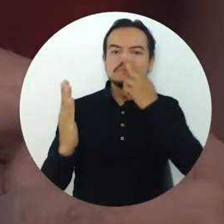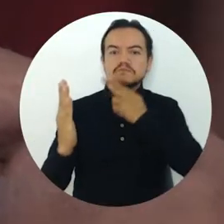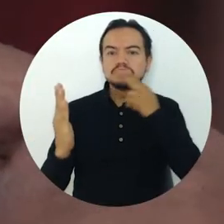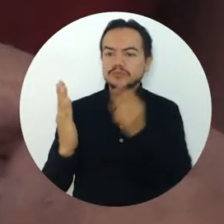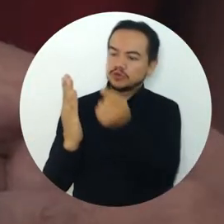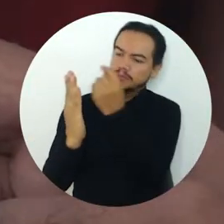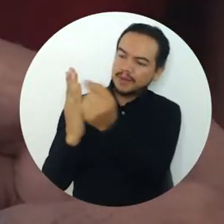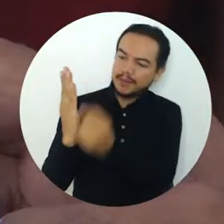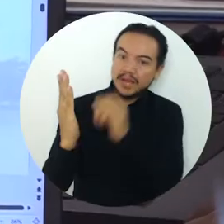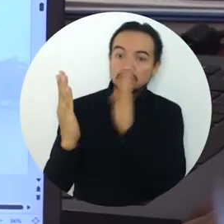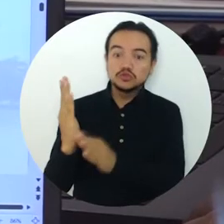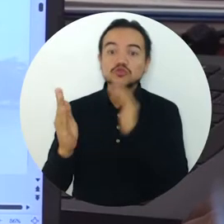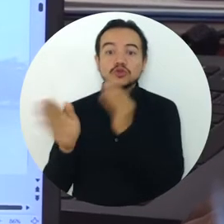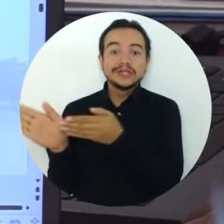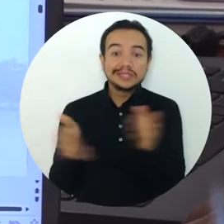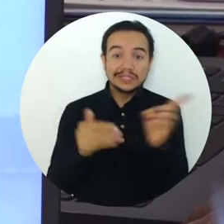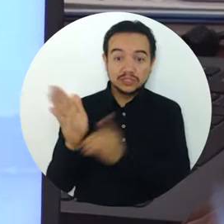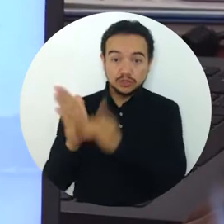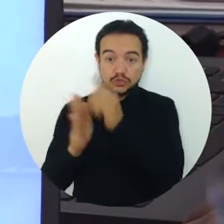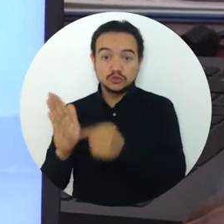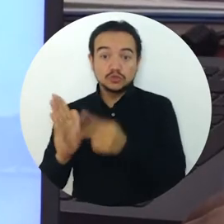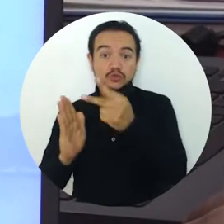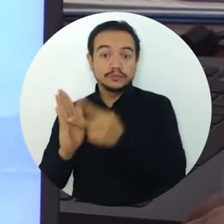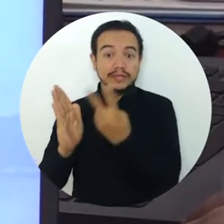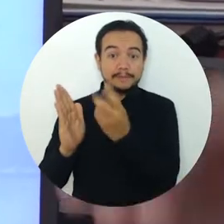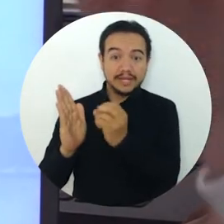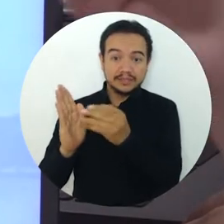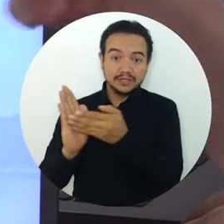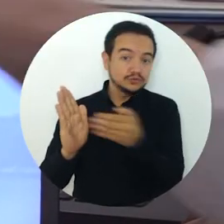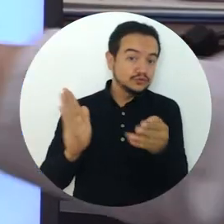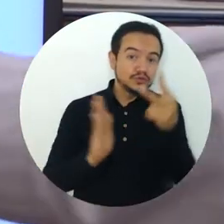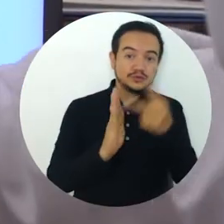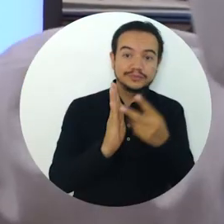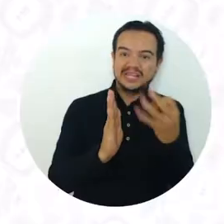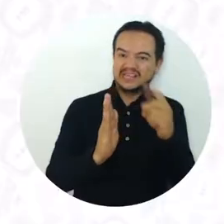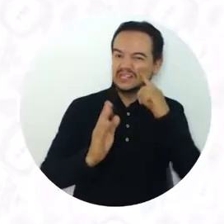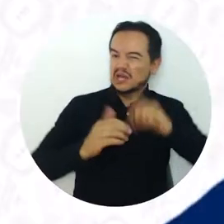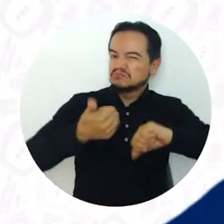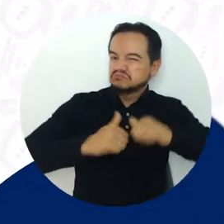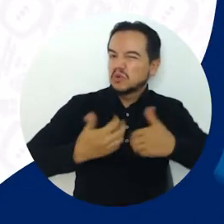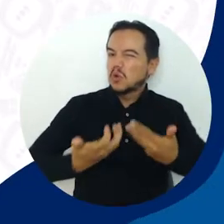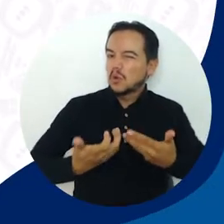prioridades estratégicas del Plan de Desarrollo Universitario 2020-2030.